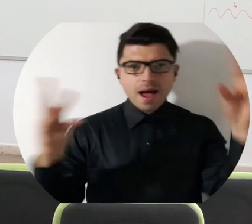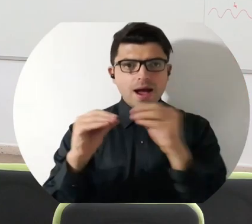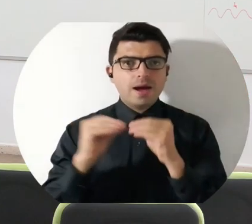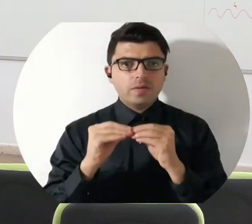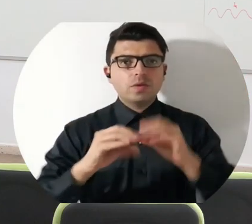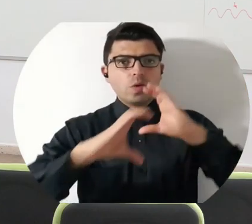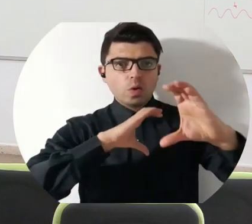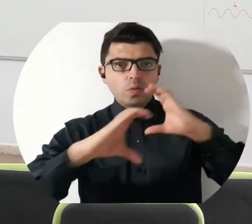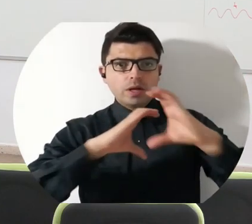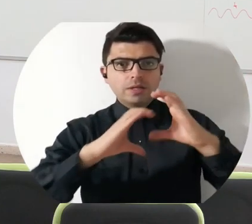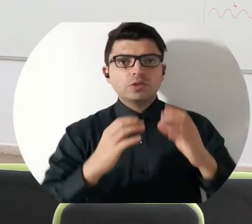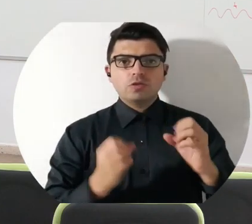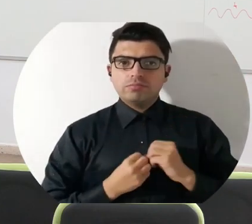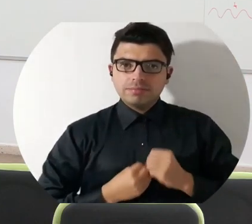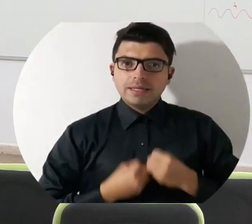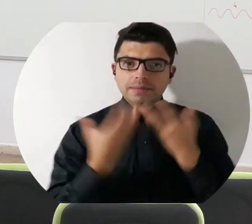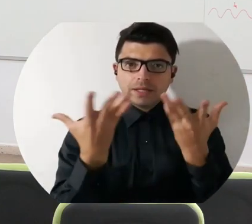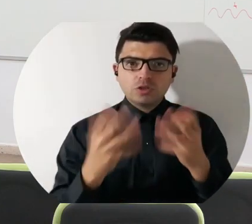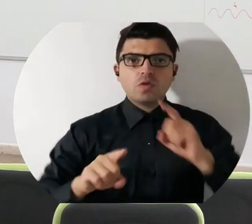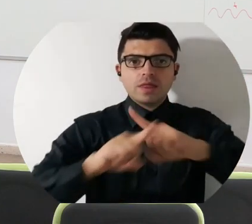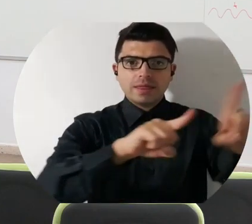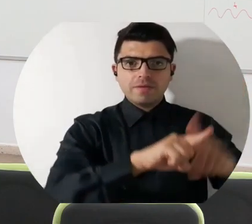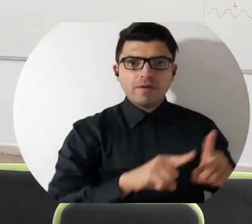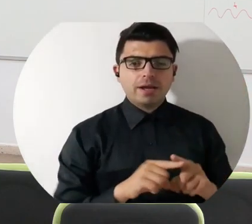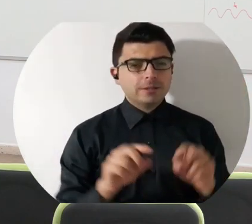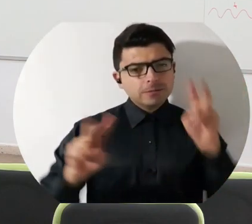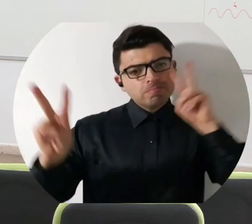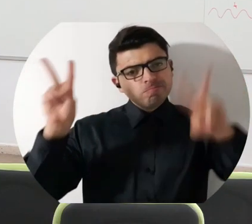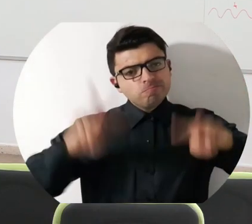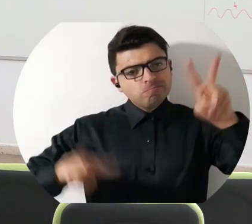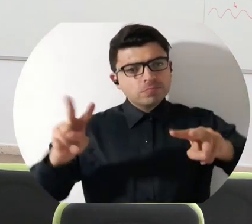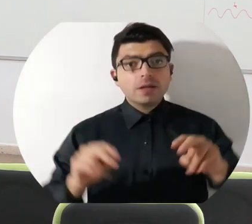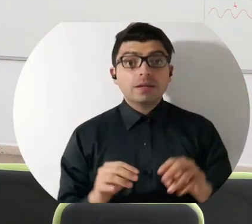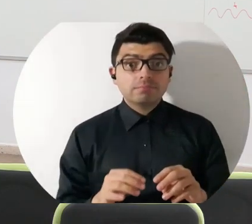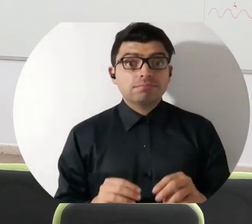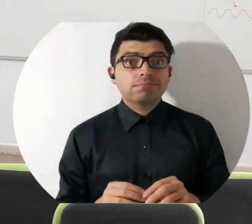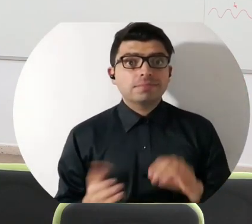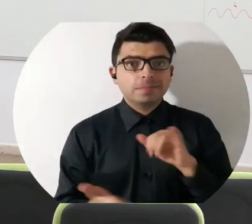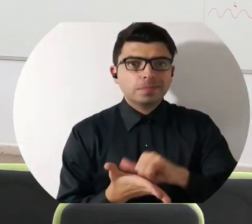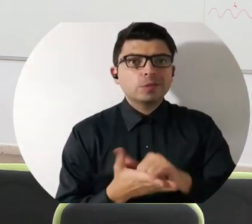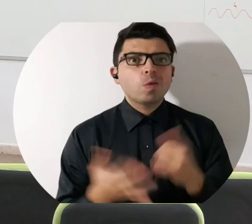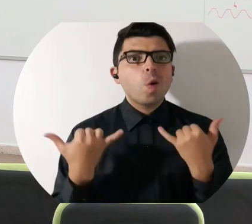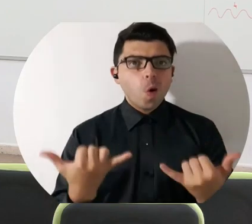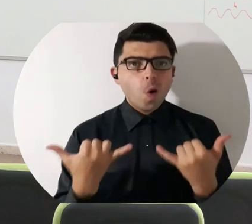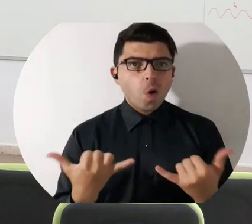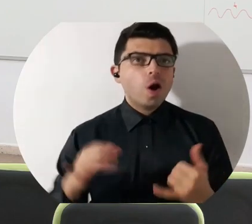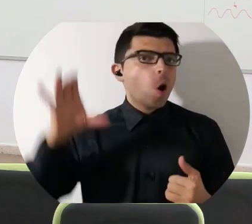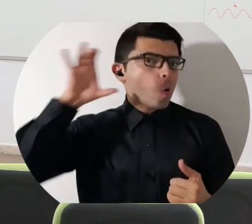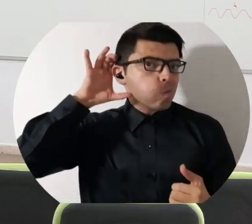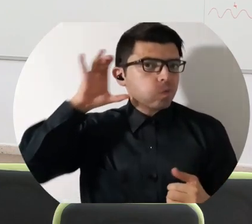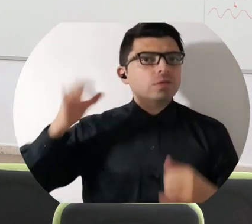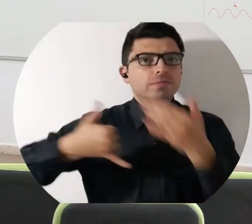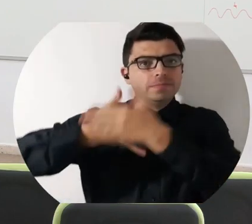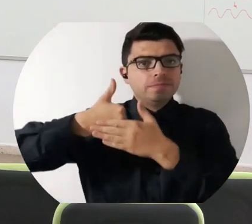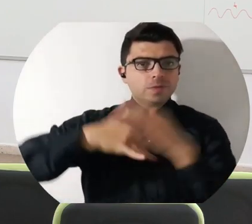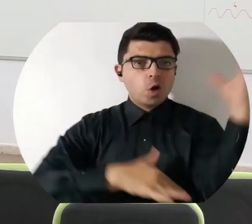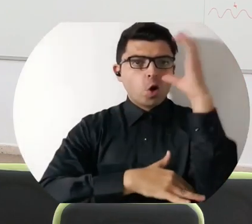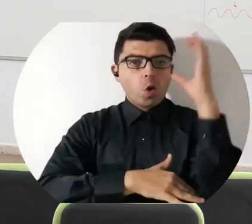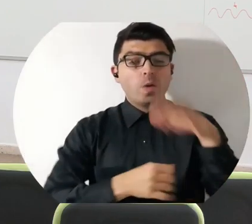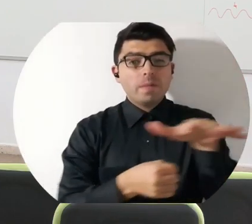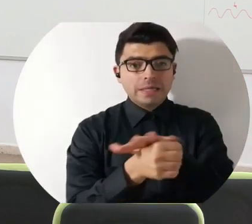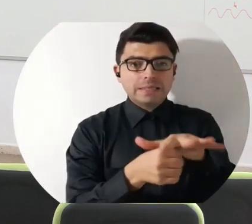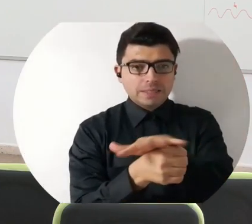comunicación, de expresión desde las diferentes vistas, sobre todo esto que hoy ocurre en nuestro país. Las